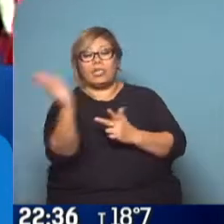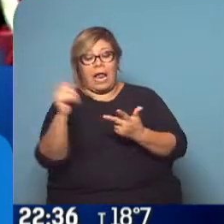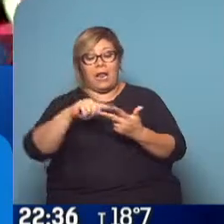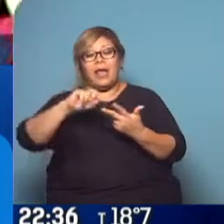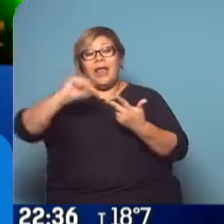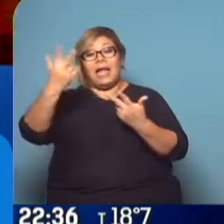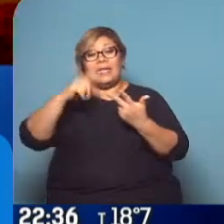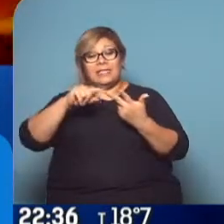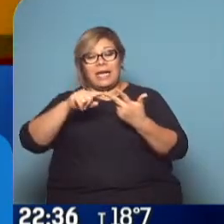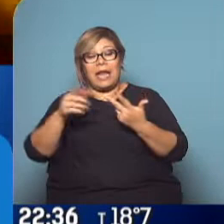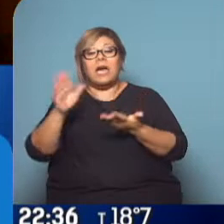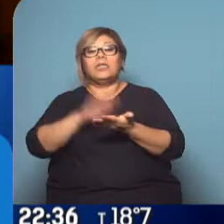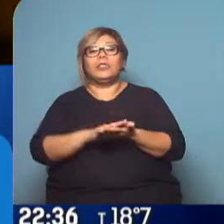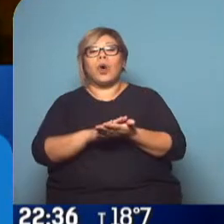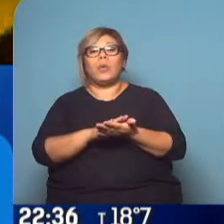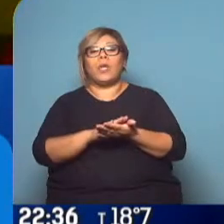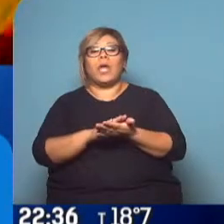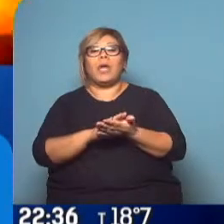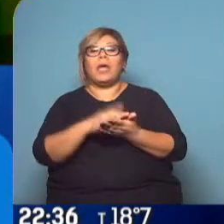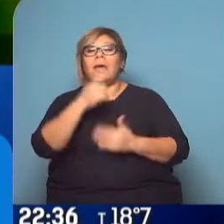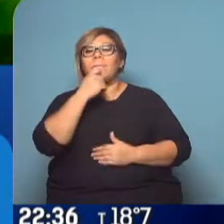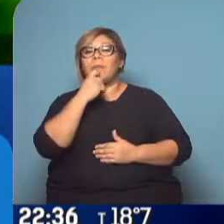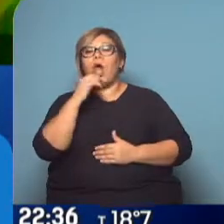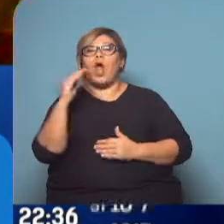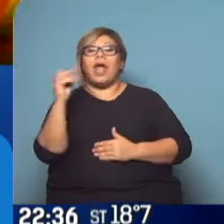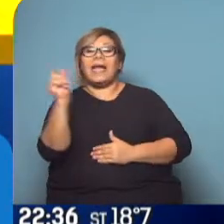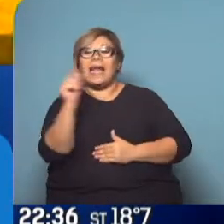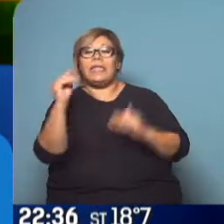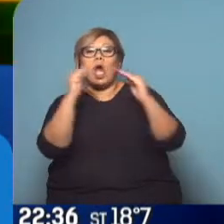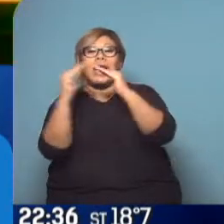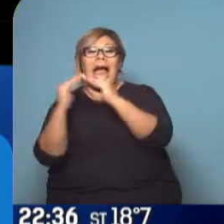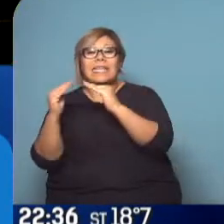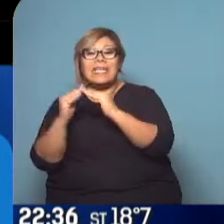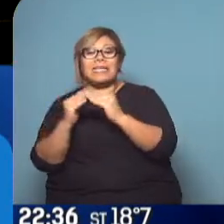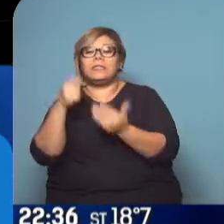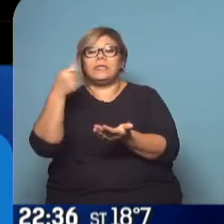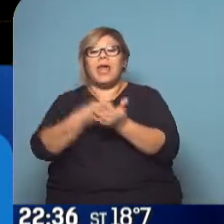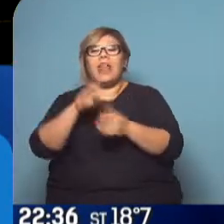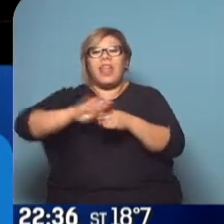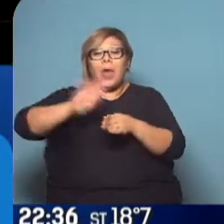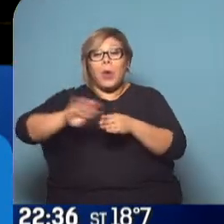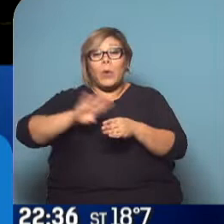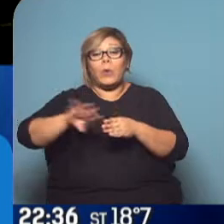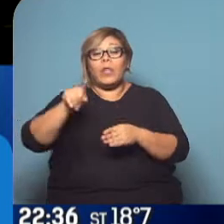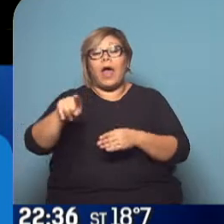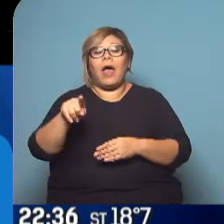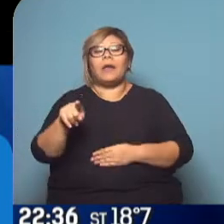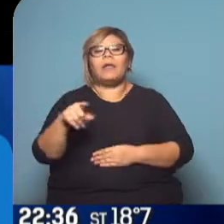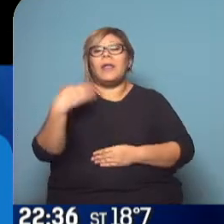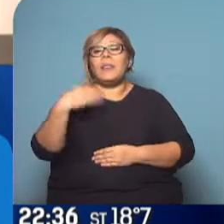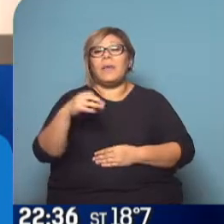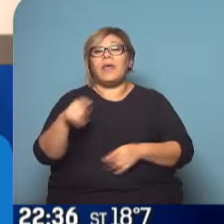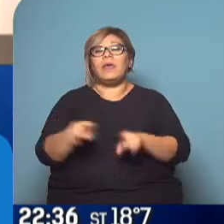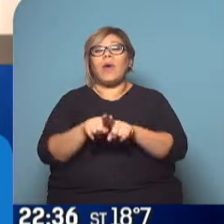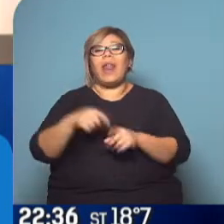los remates de las hipotecas impagas, sobre lo cual también se está trabajando en un plan para darle más tiempo a aquellos que tienen una hipoteca y que con la